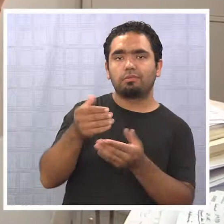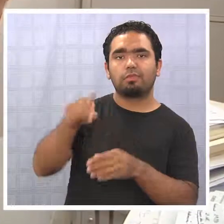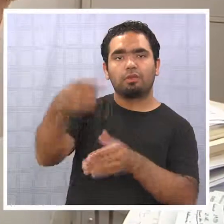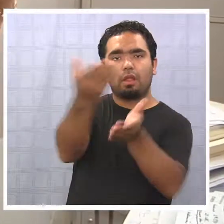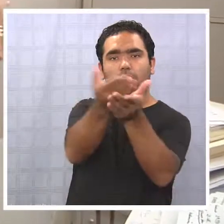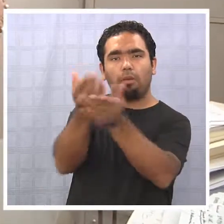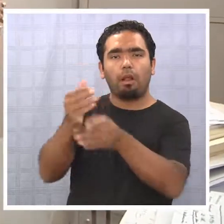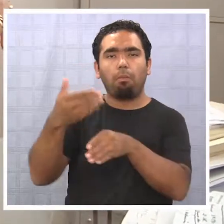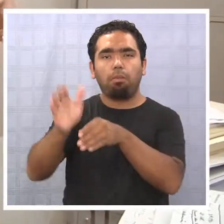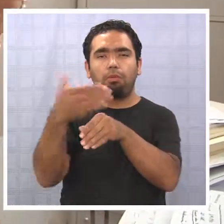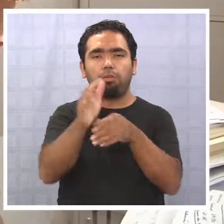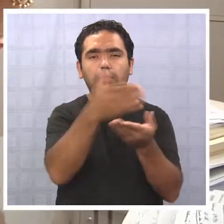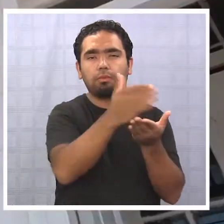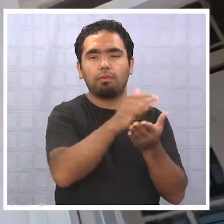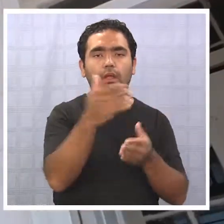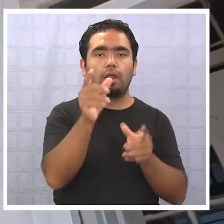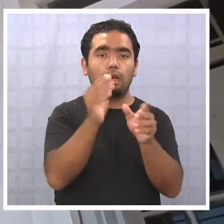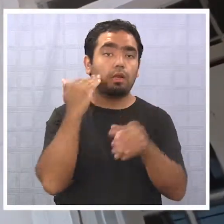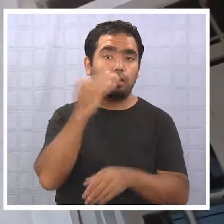recintos educacionales.